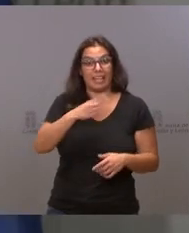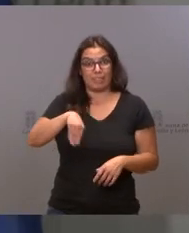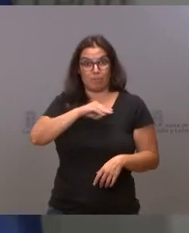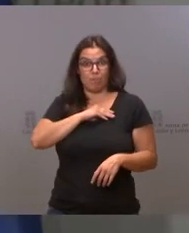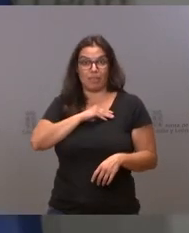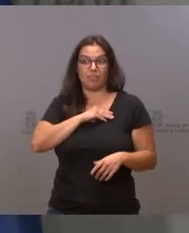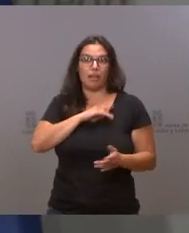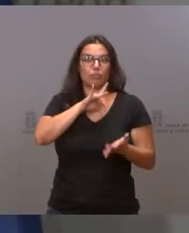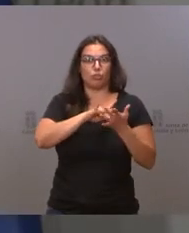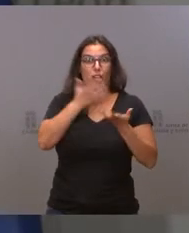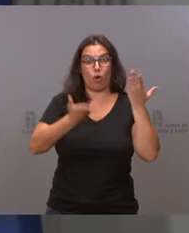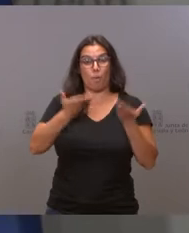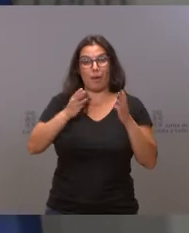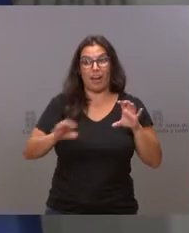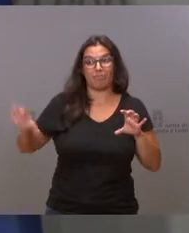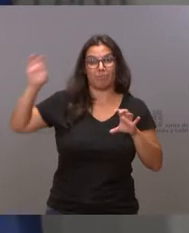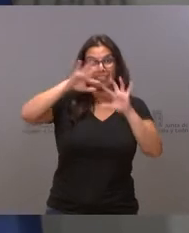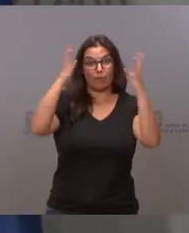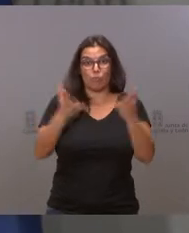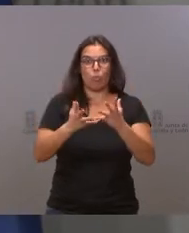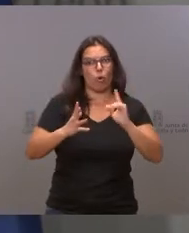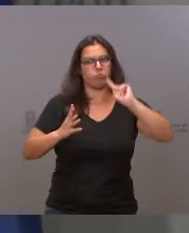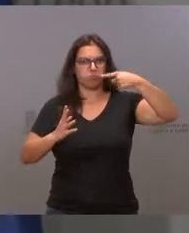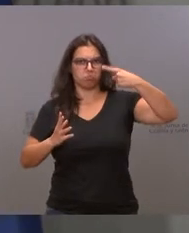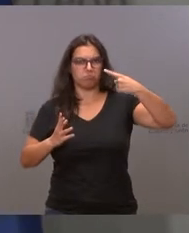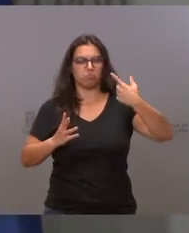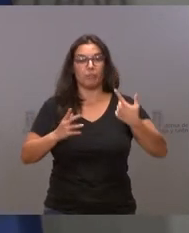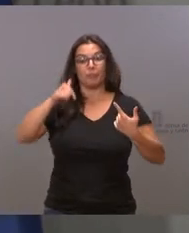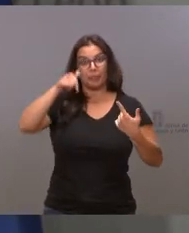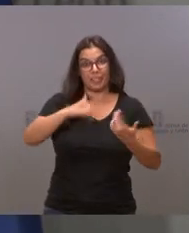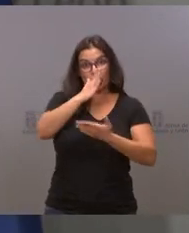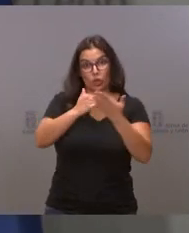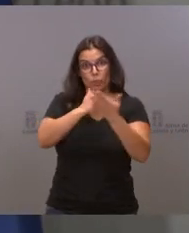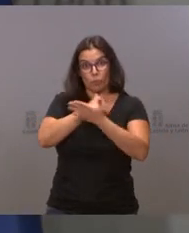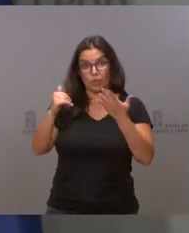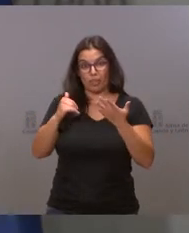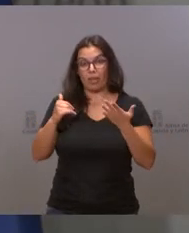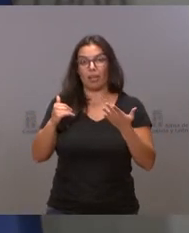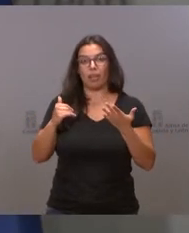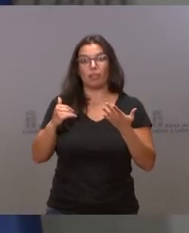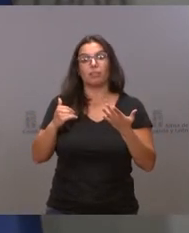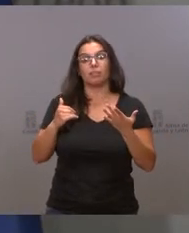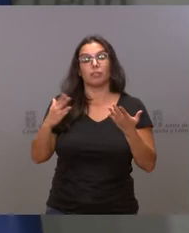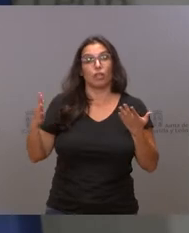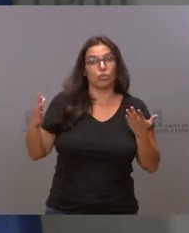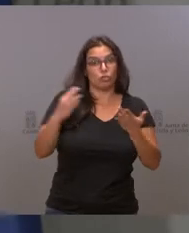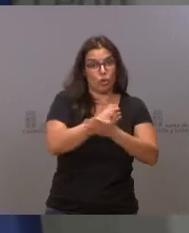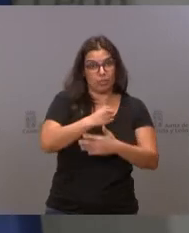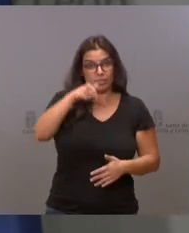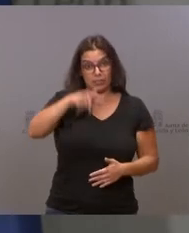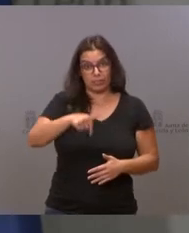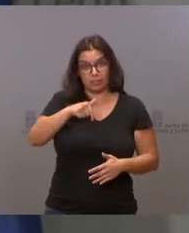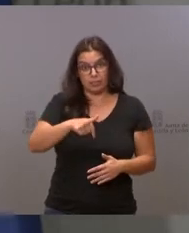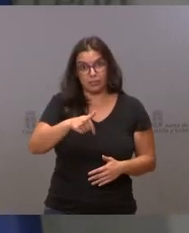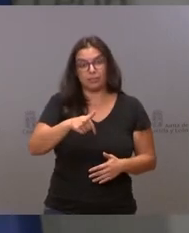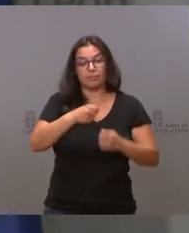Y nuestra comunidad en este momento es la cuarta dentro de todas las comunidades, de las 19 comunidades en